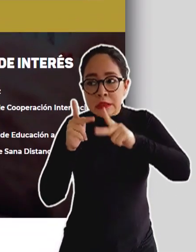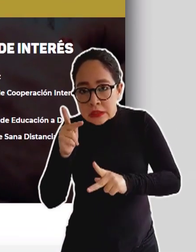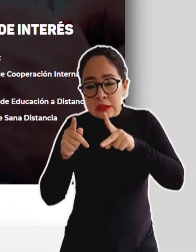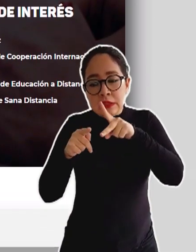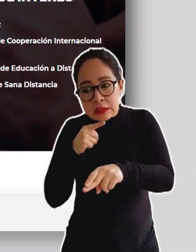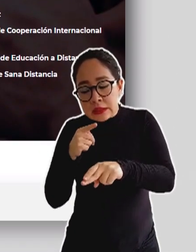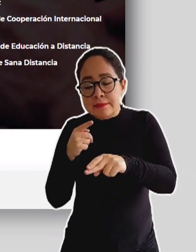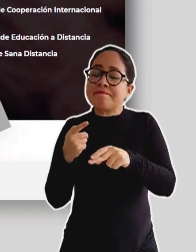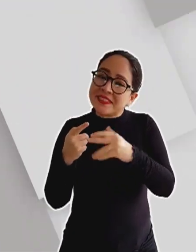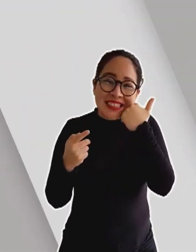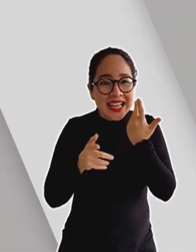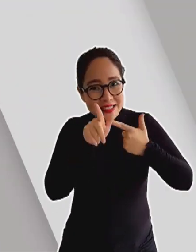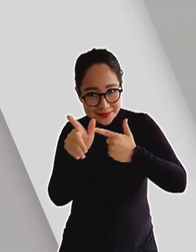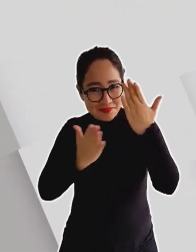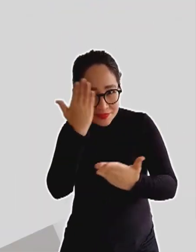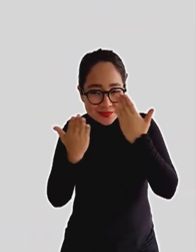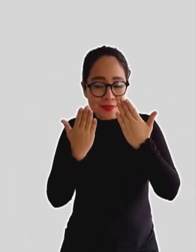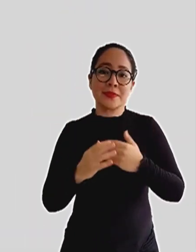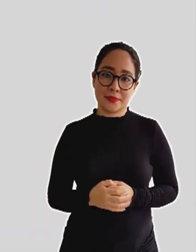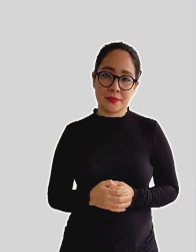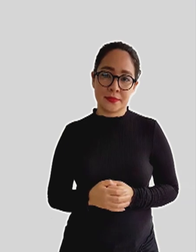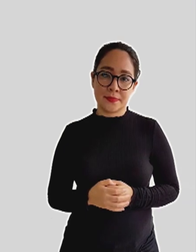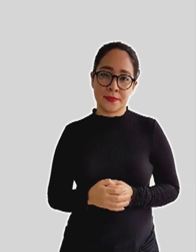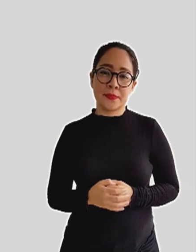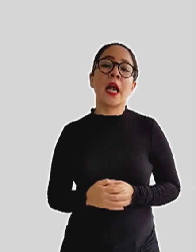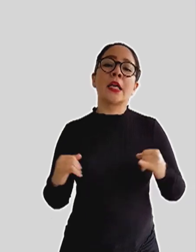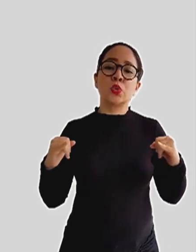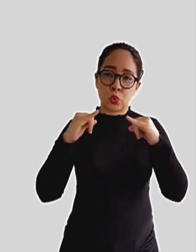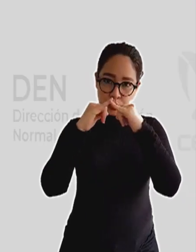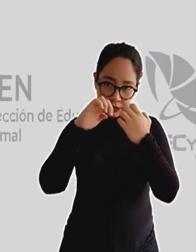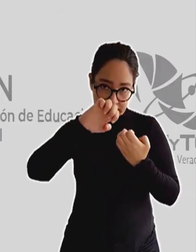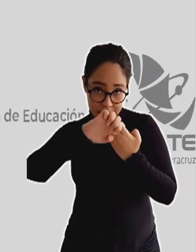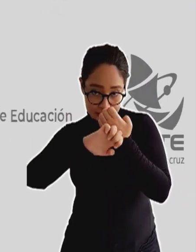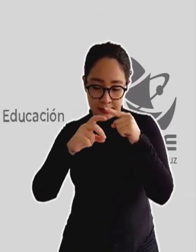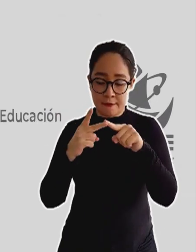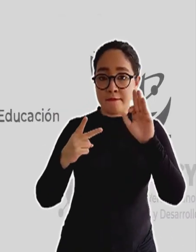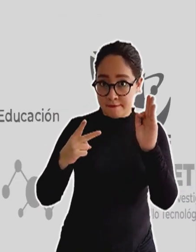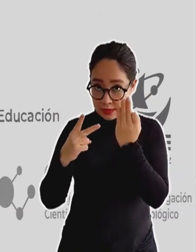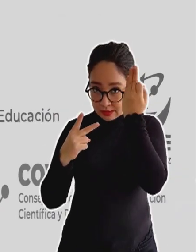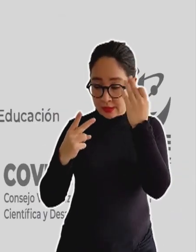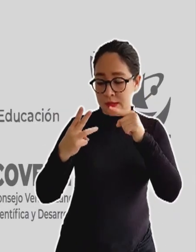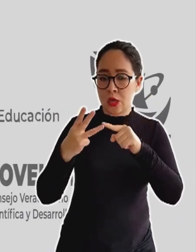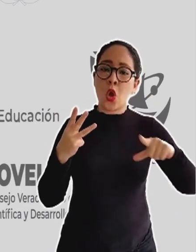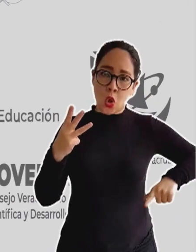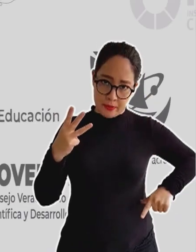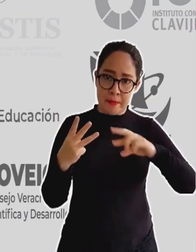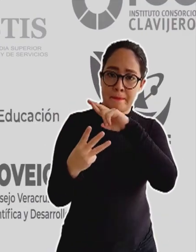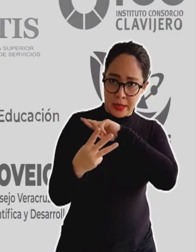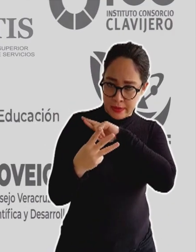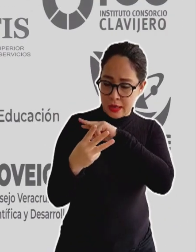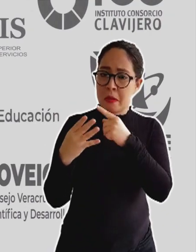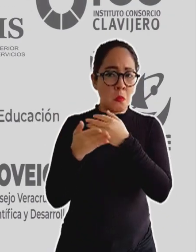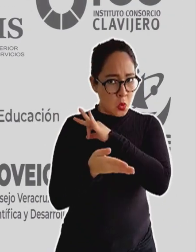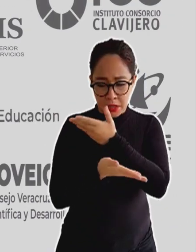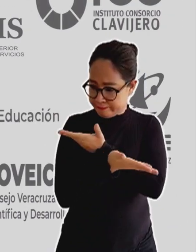sus estudios y deseen continuar su educación. Pone al alcance de instituciones estatales, federales, públicas y privadas